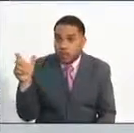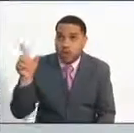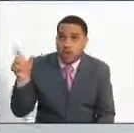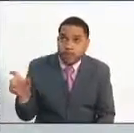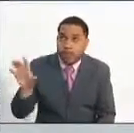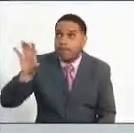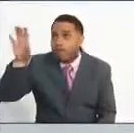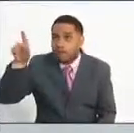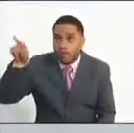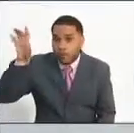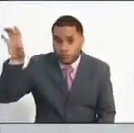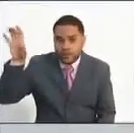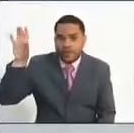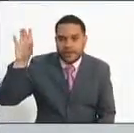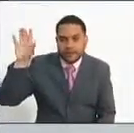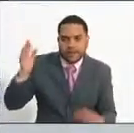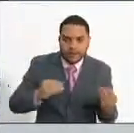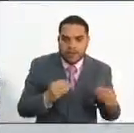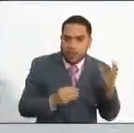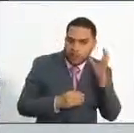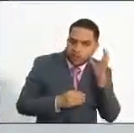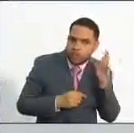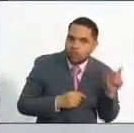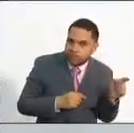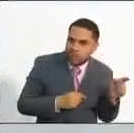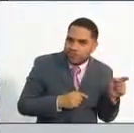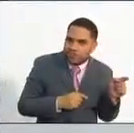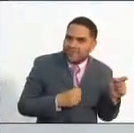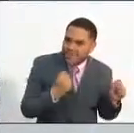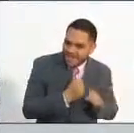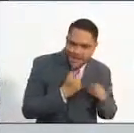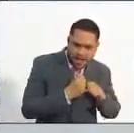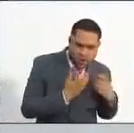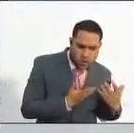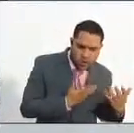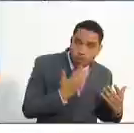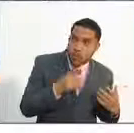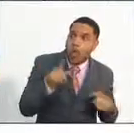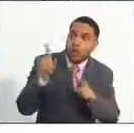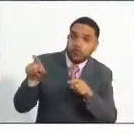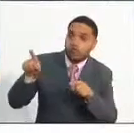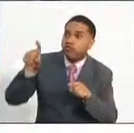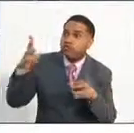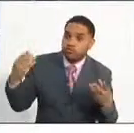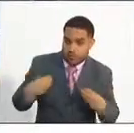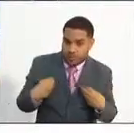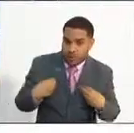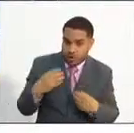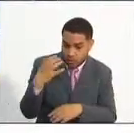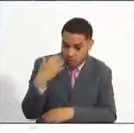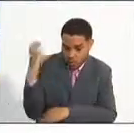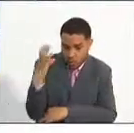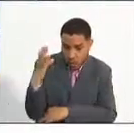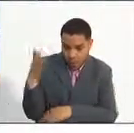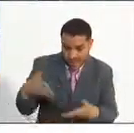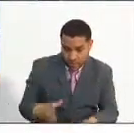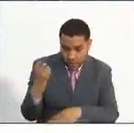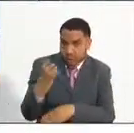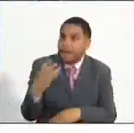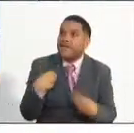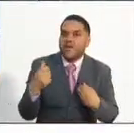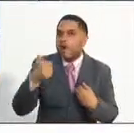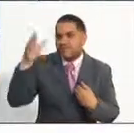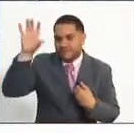notar que la Comisión ya está explorando la posibilidad de que personas colombianos en el exterior puedan